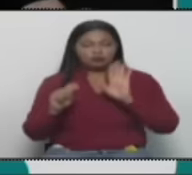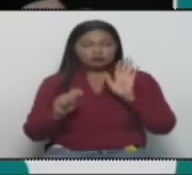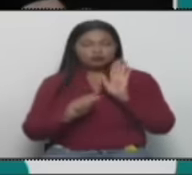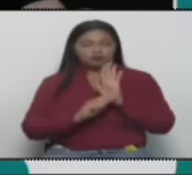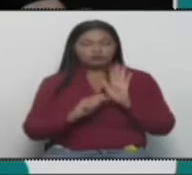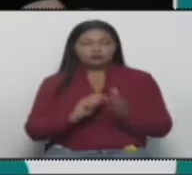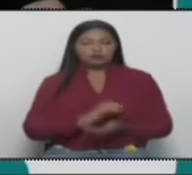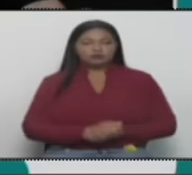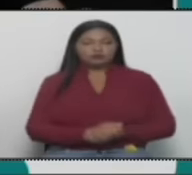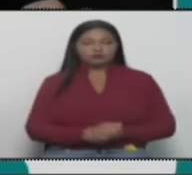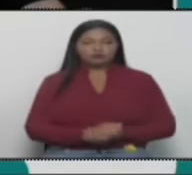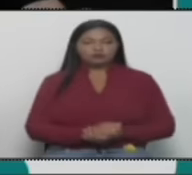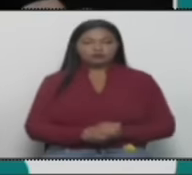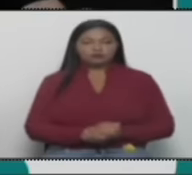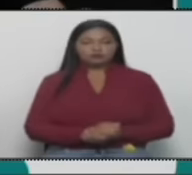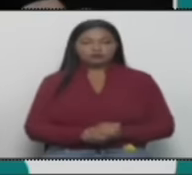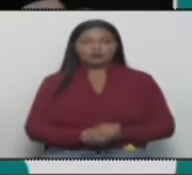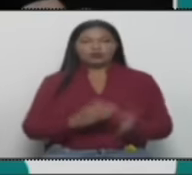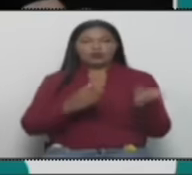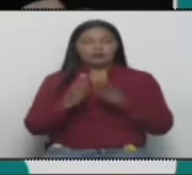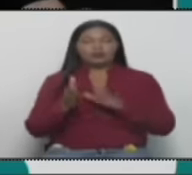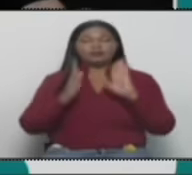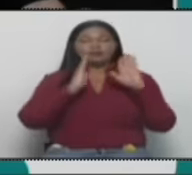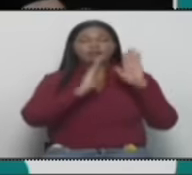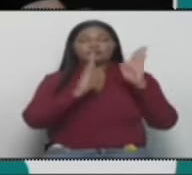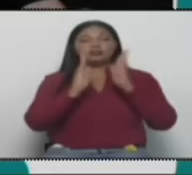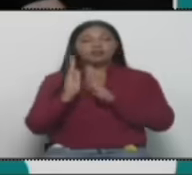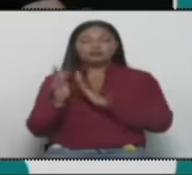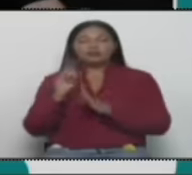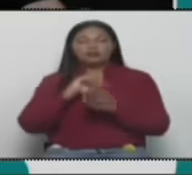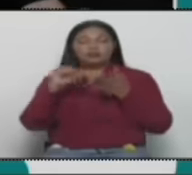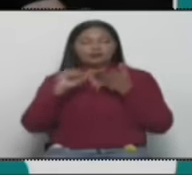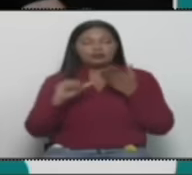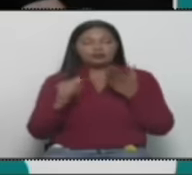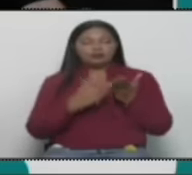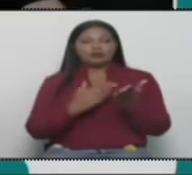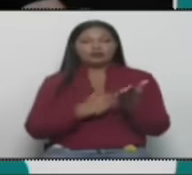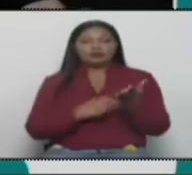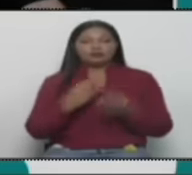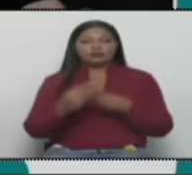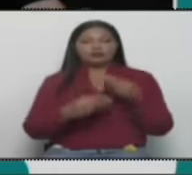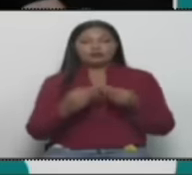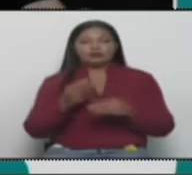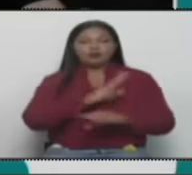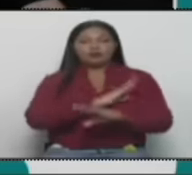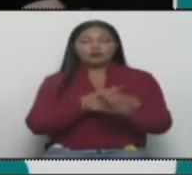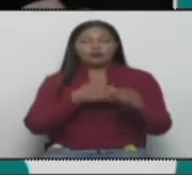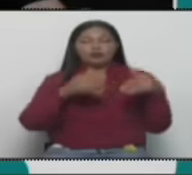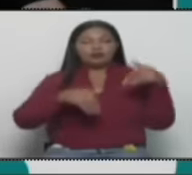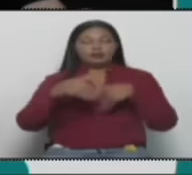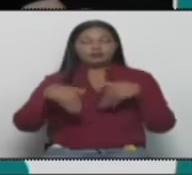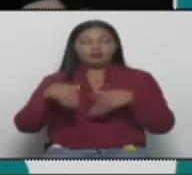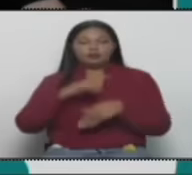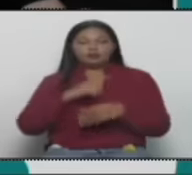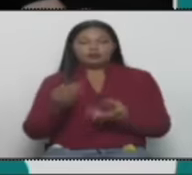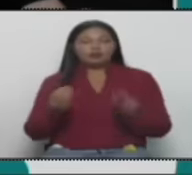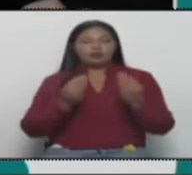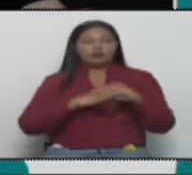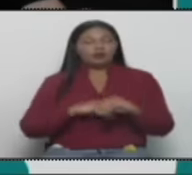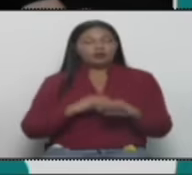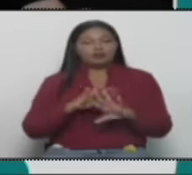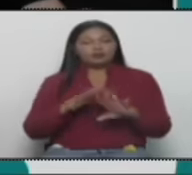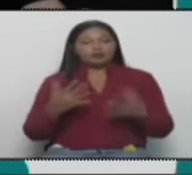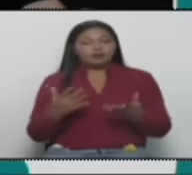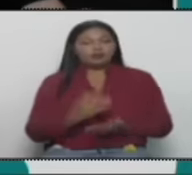que, además de organizar los artículos anteriores del Poder Electoral, concluye con la